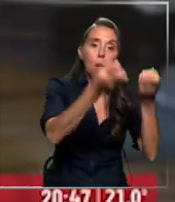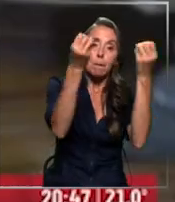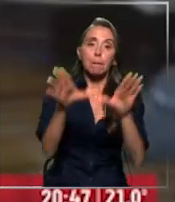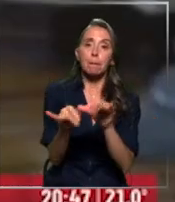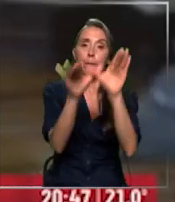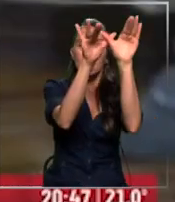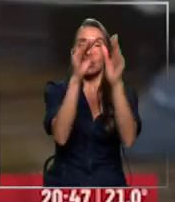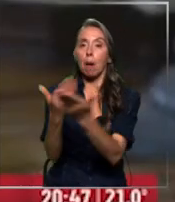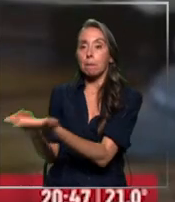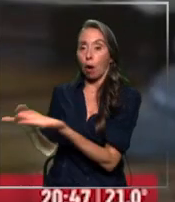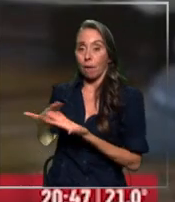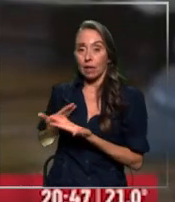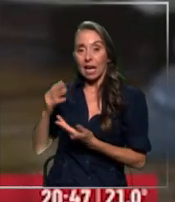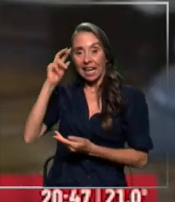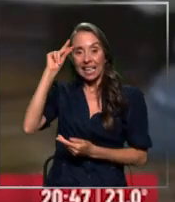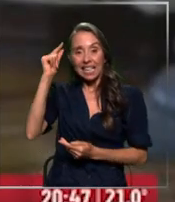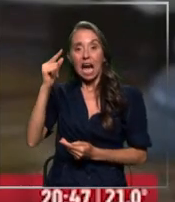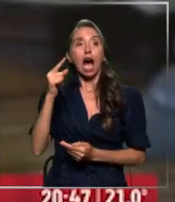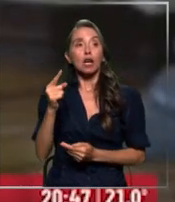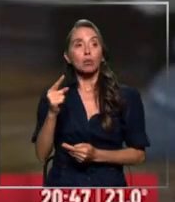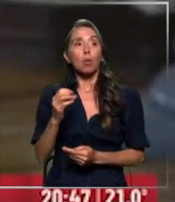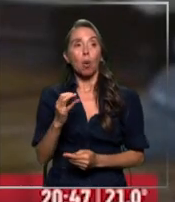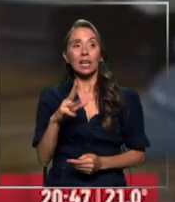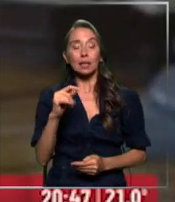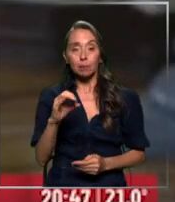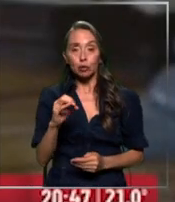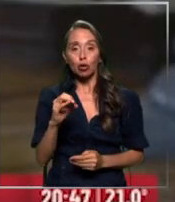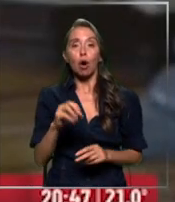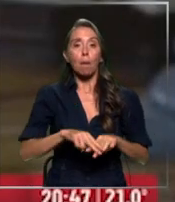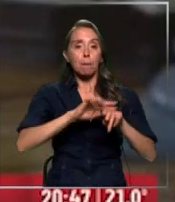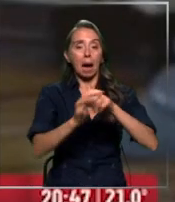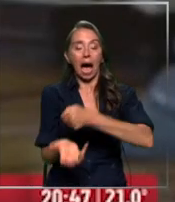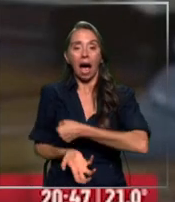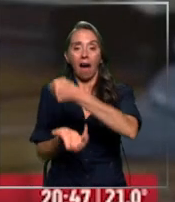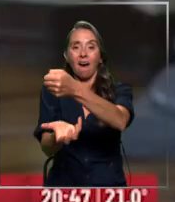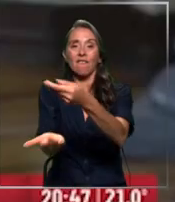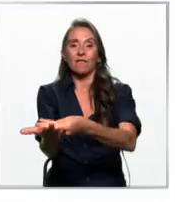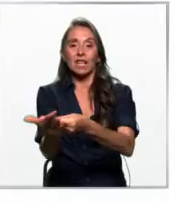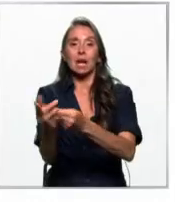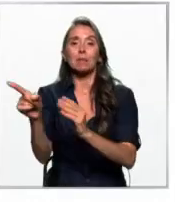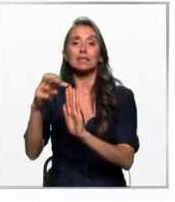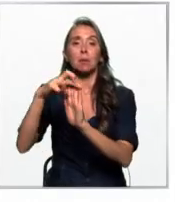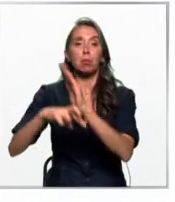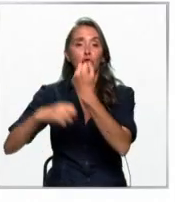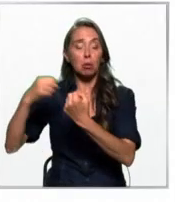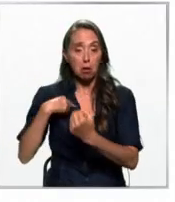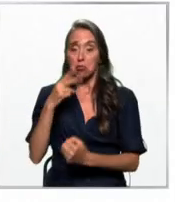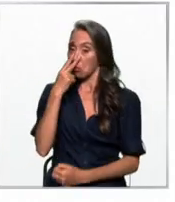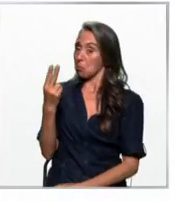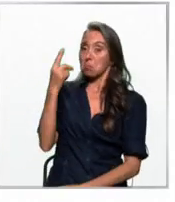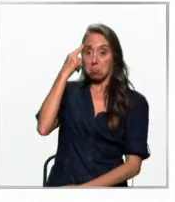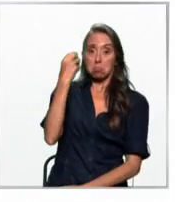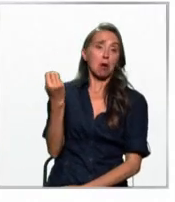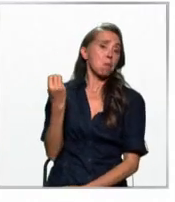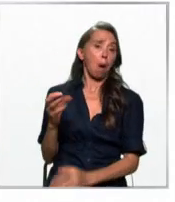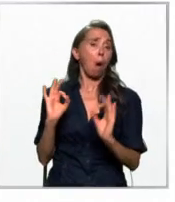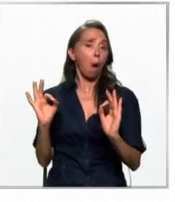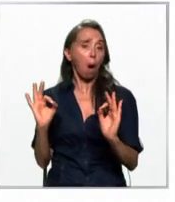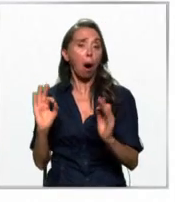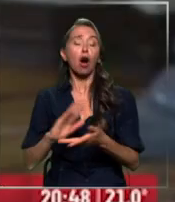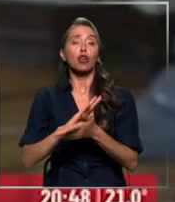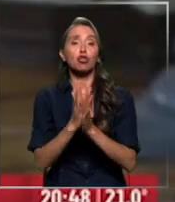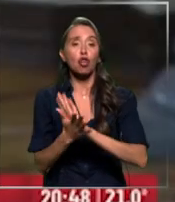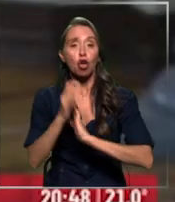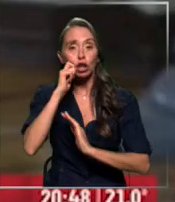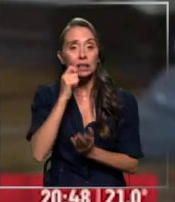propusieron es que iban a crear un instrumento para darle financiamiento a esos proyectos y a mí me pareció bárbaro. Todo lo